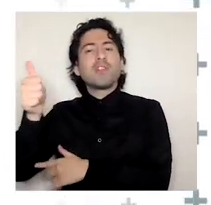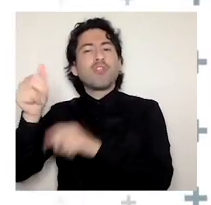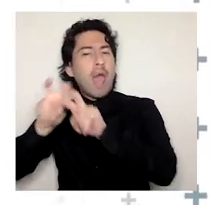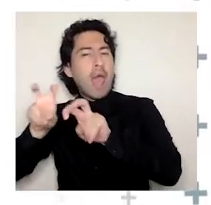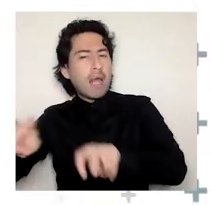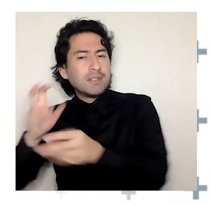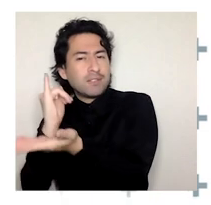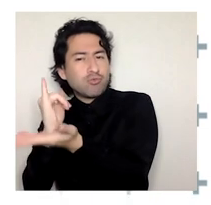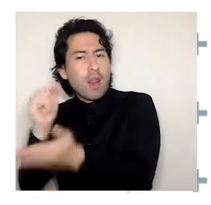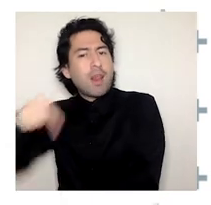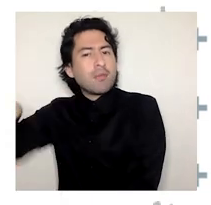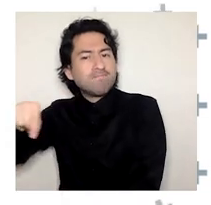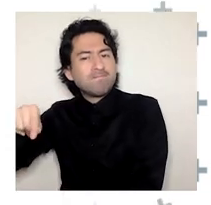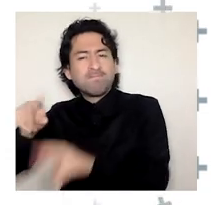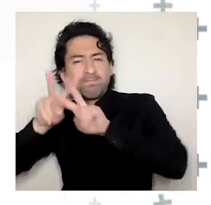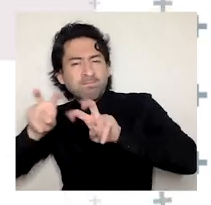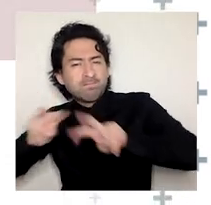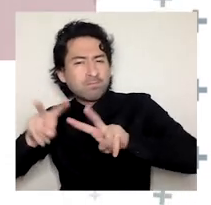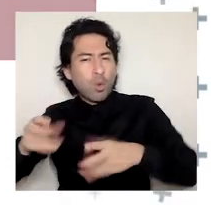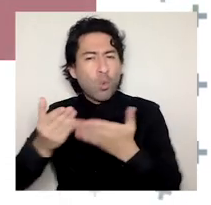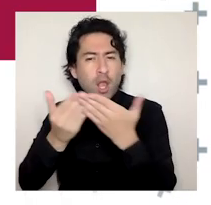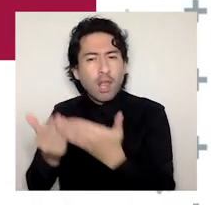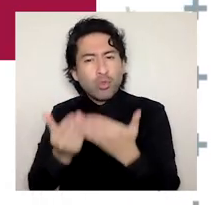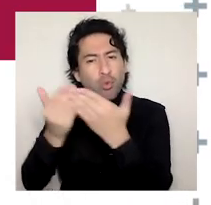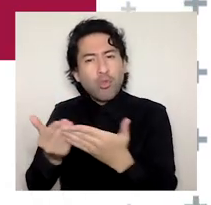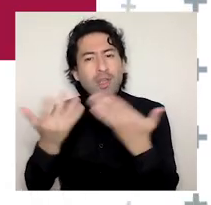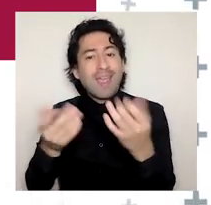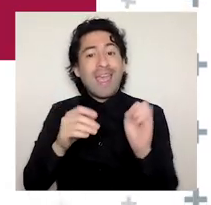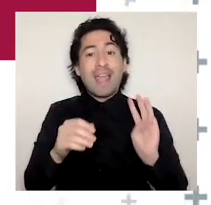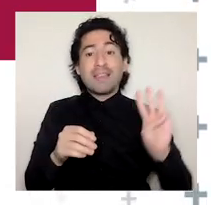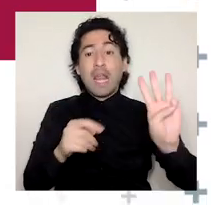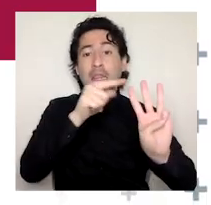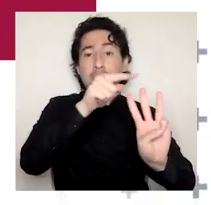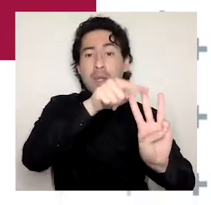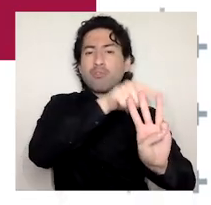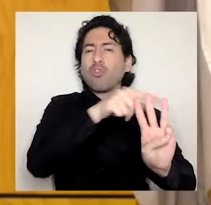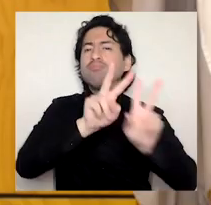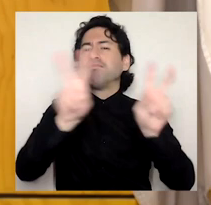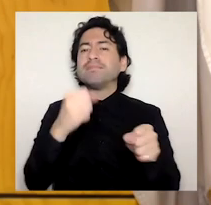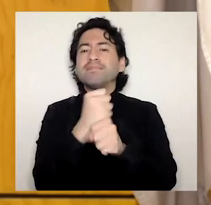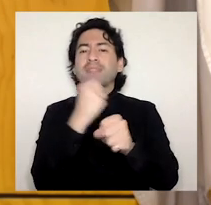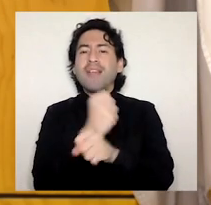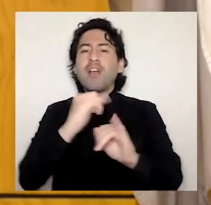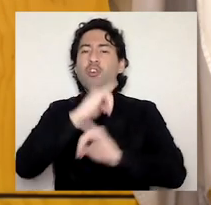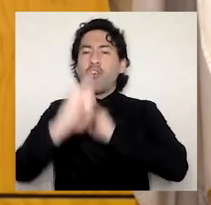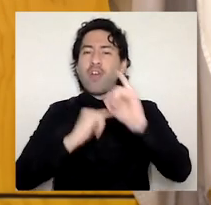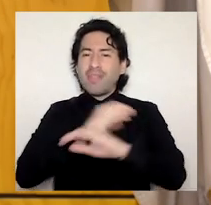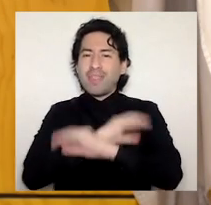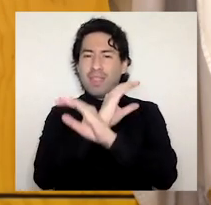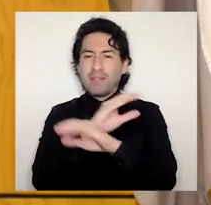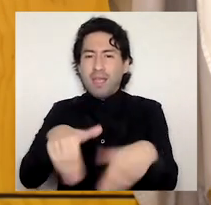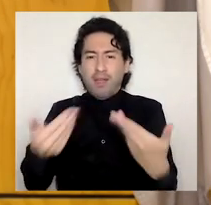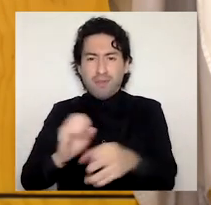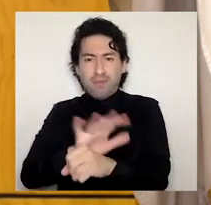estamentos sobre el trabajo a distancia en el contexto de COVID-19 el cual evidenció las dificultades que las